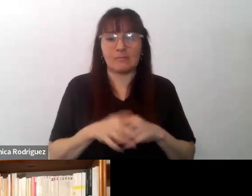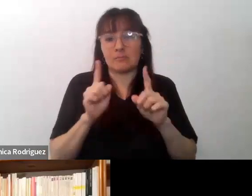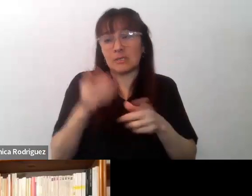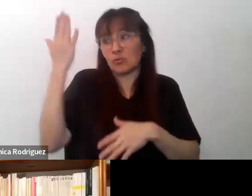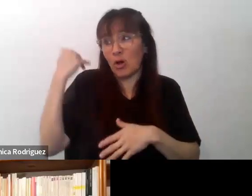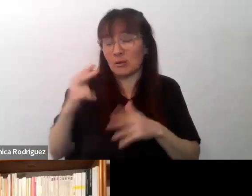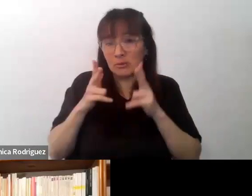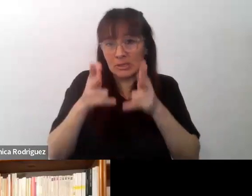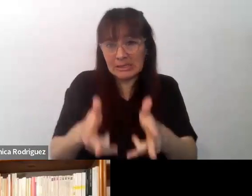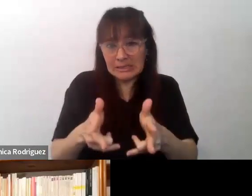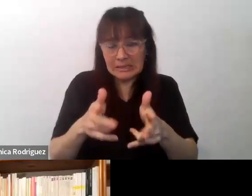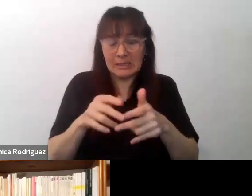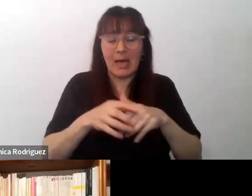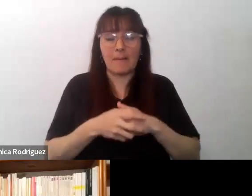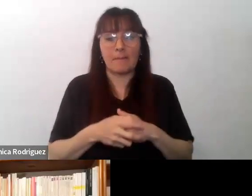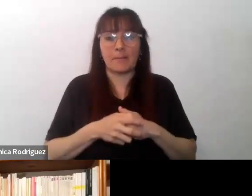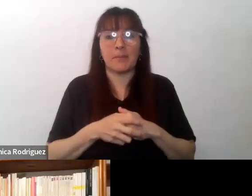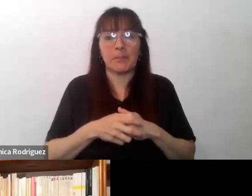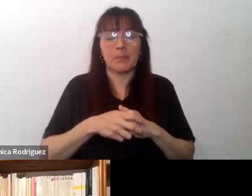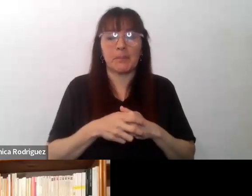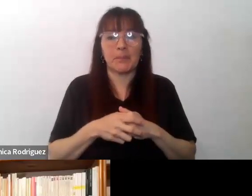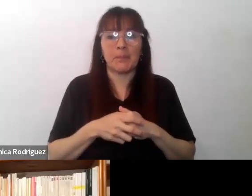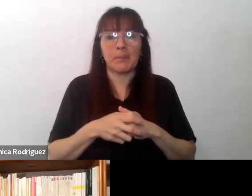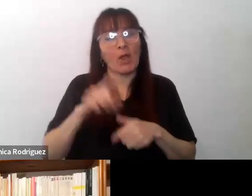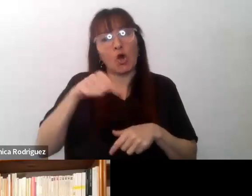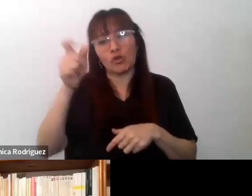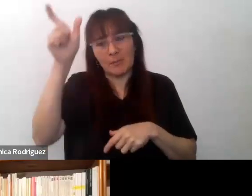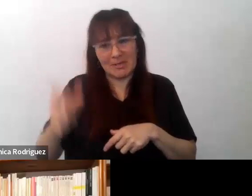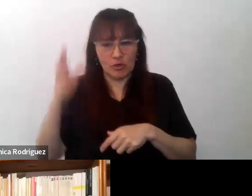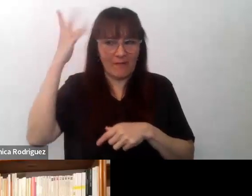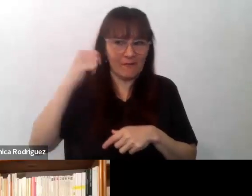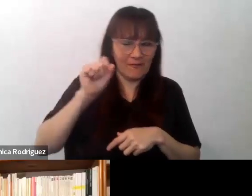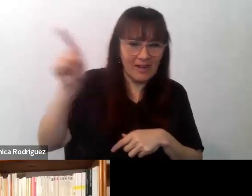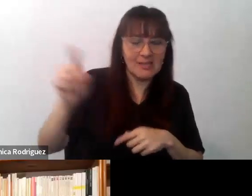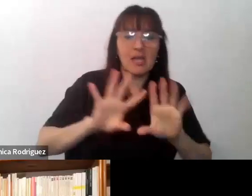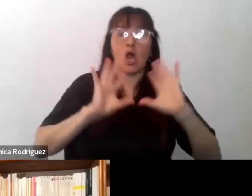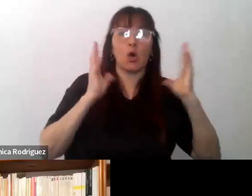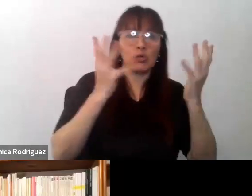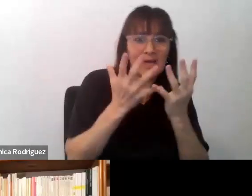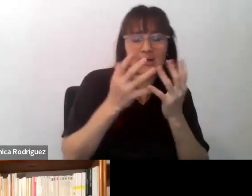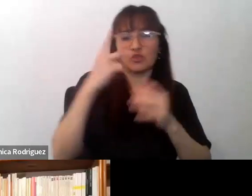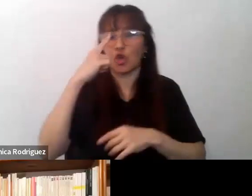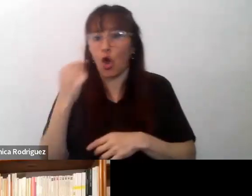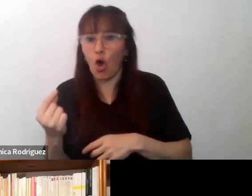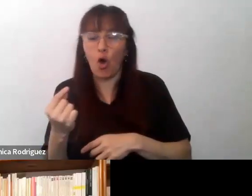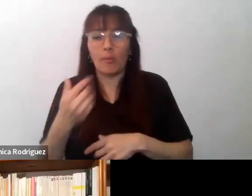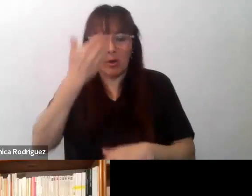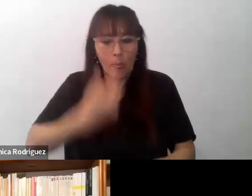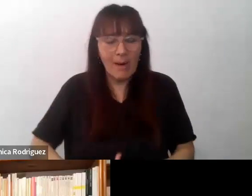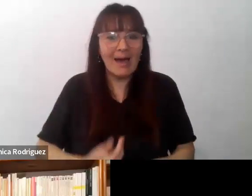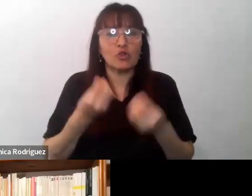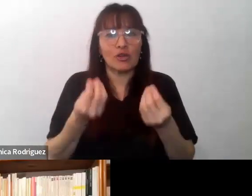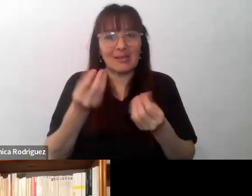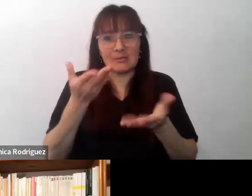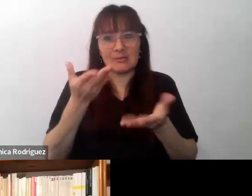Albert Jacquard, el universo del hombre o de lo humano es la interacción.